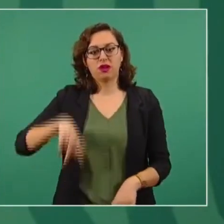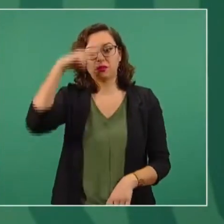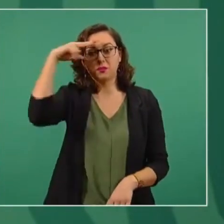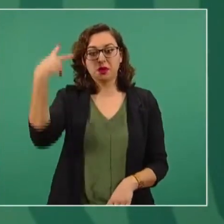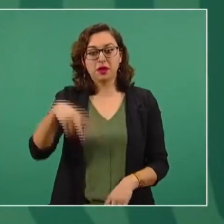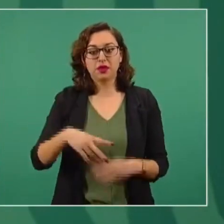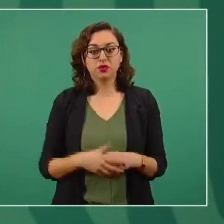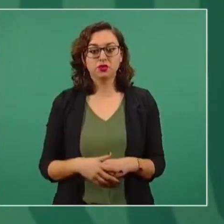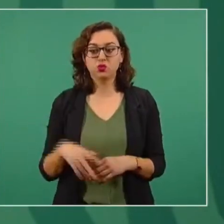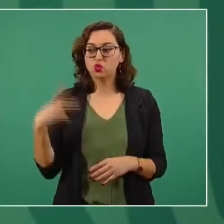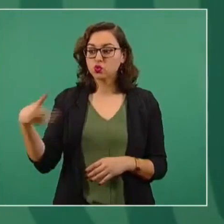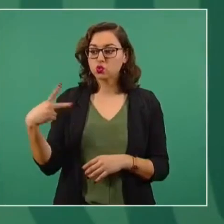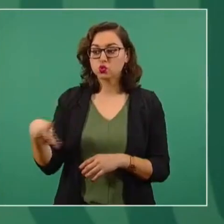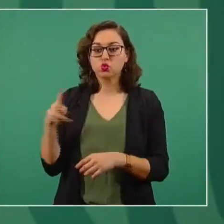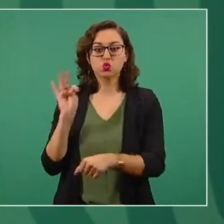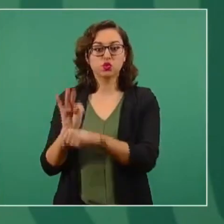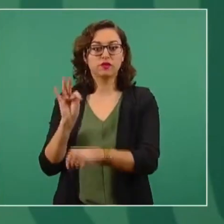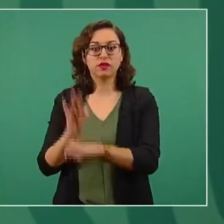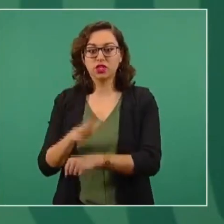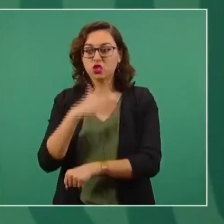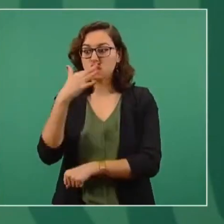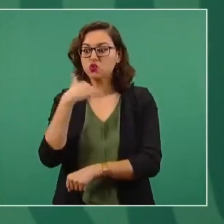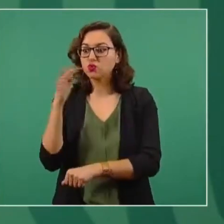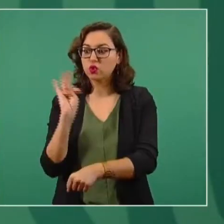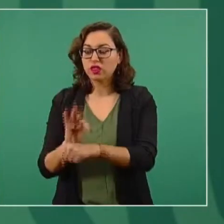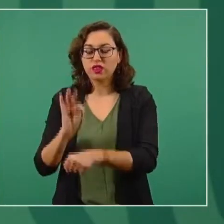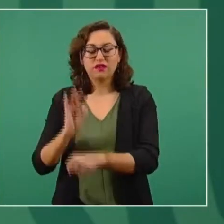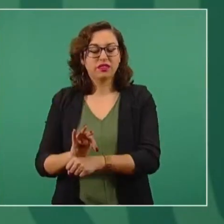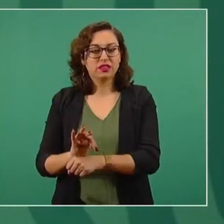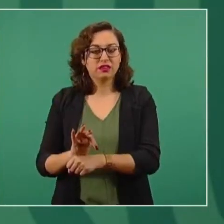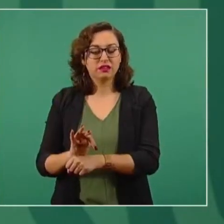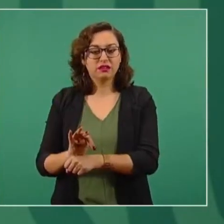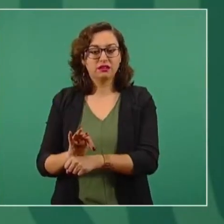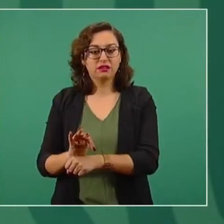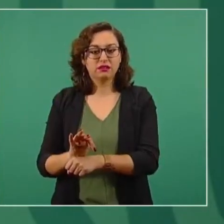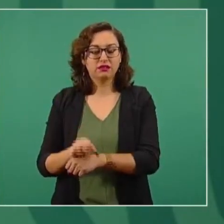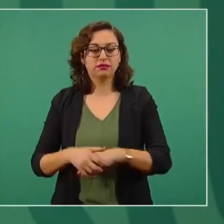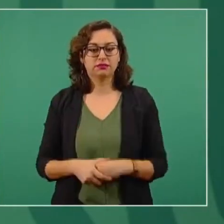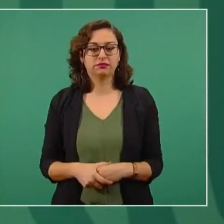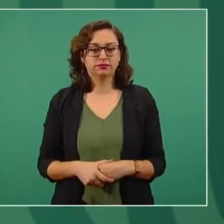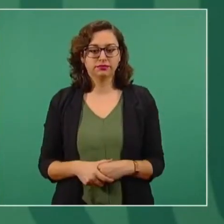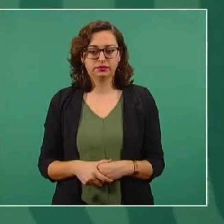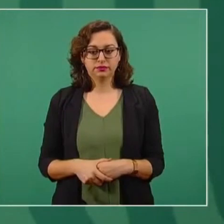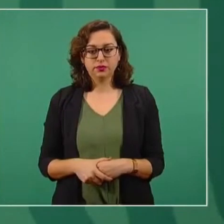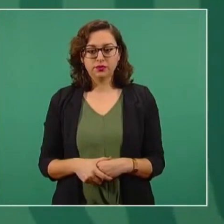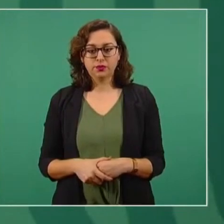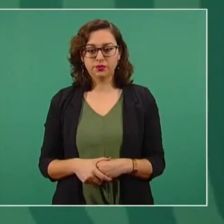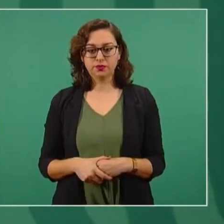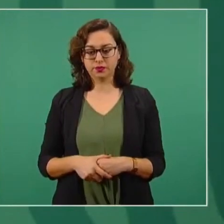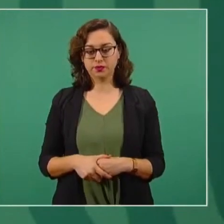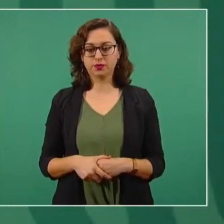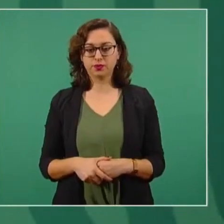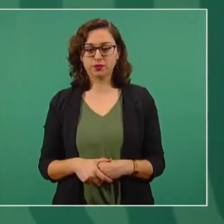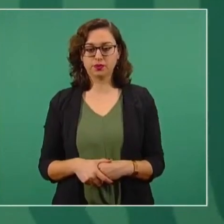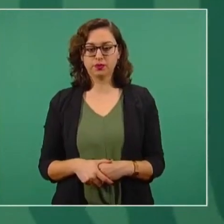defender intereses creados, para defender la corrupción, quienes están en